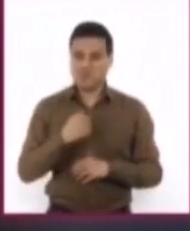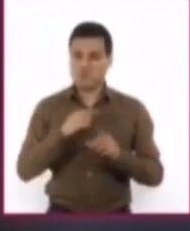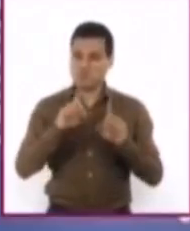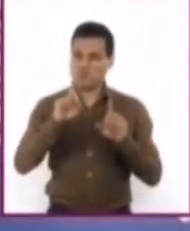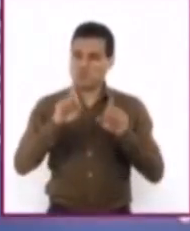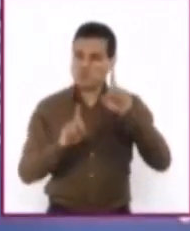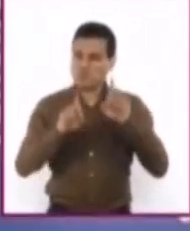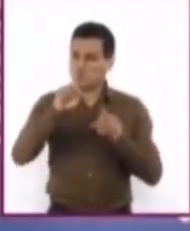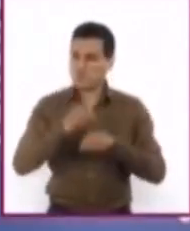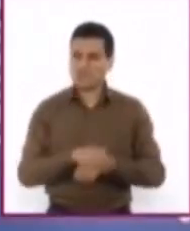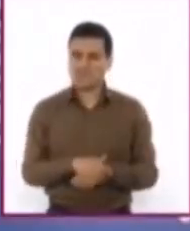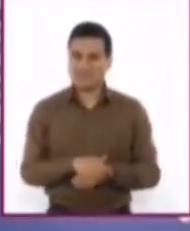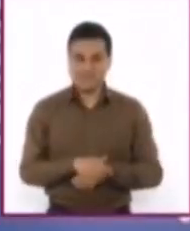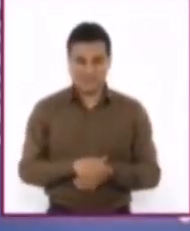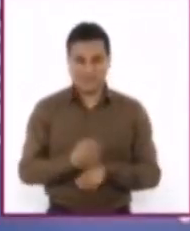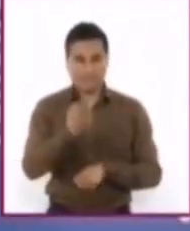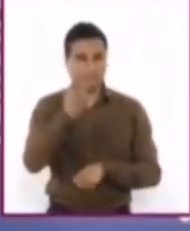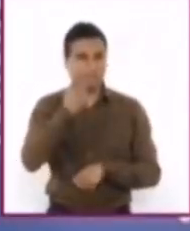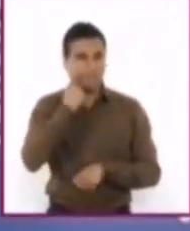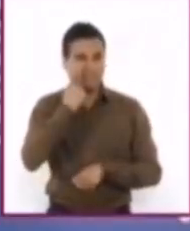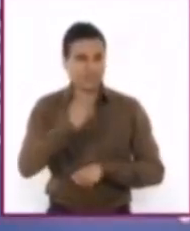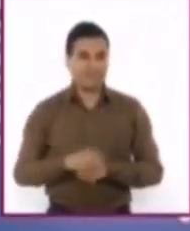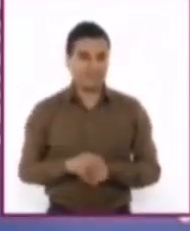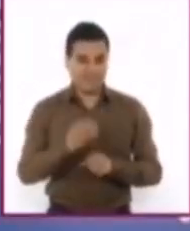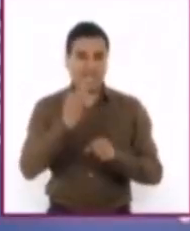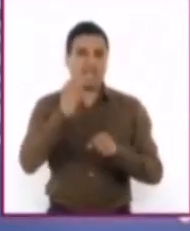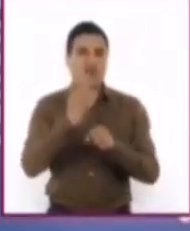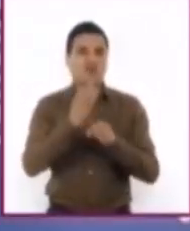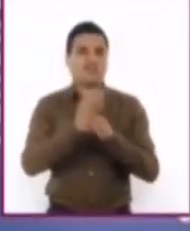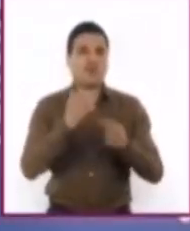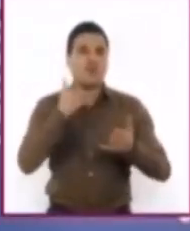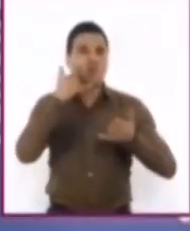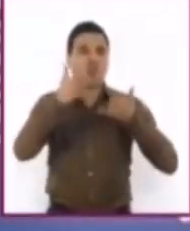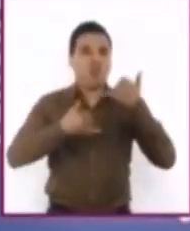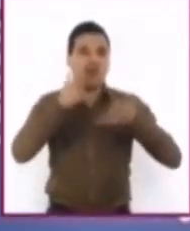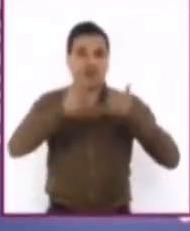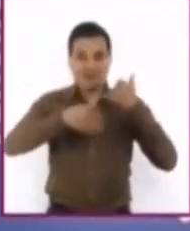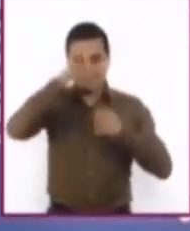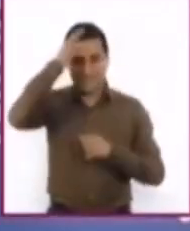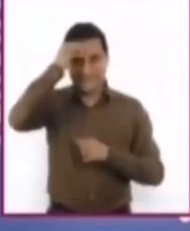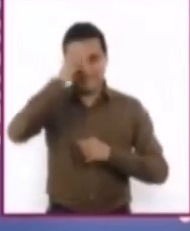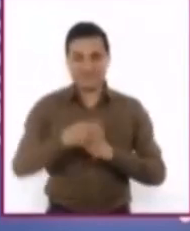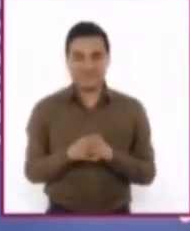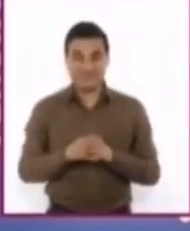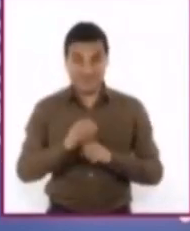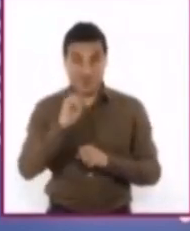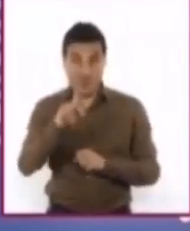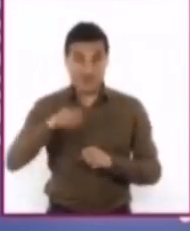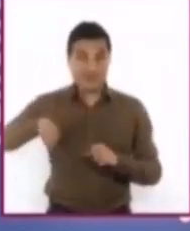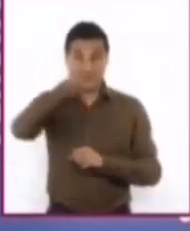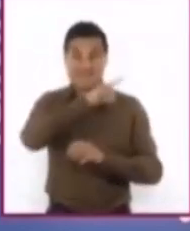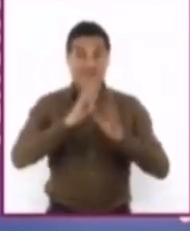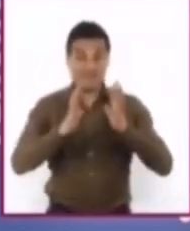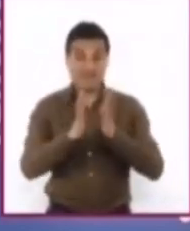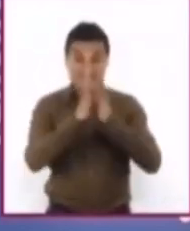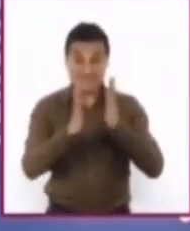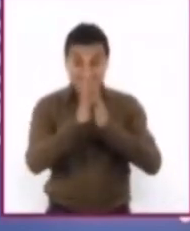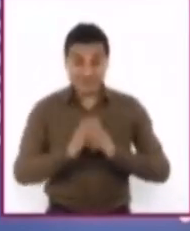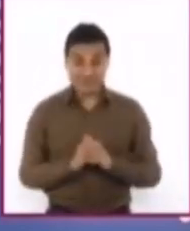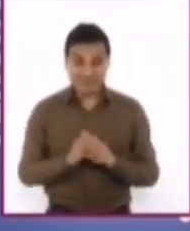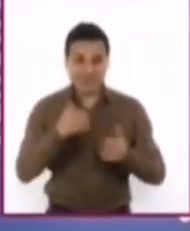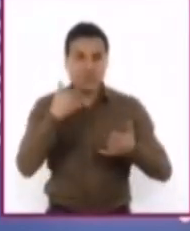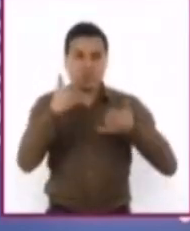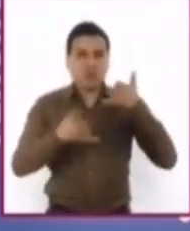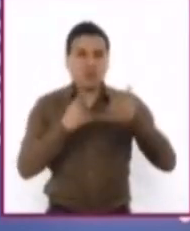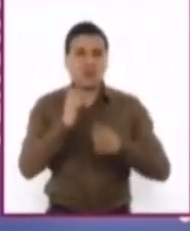duda. Te propongo que hagamos un juego para aprender, así que todos a participar desde casa. El